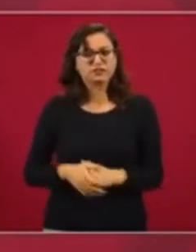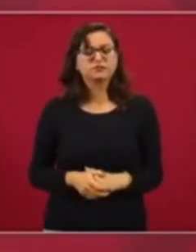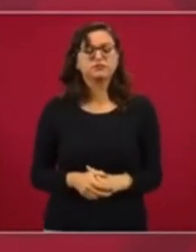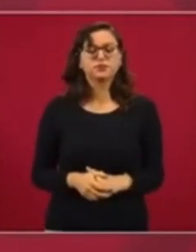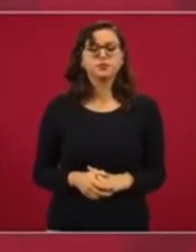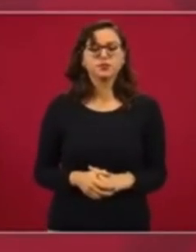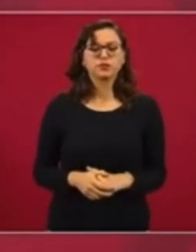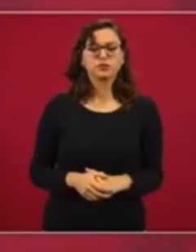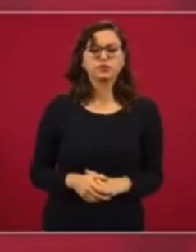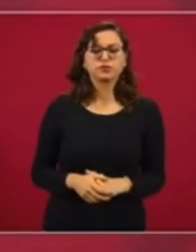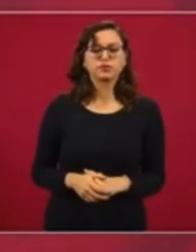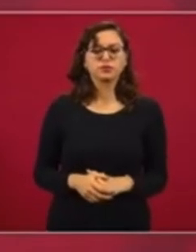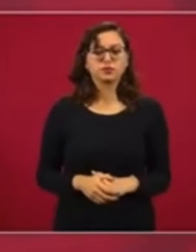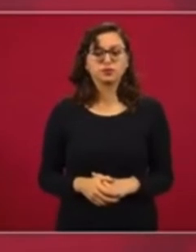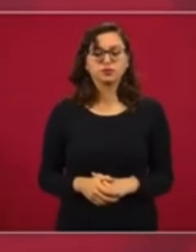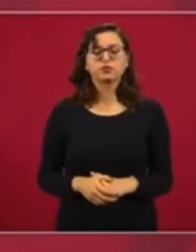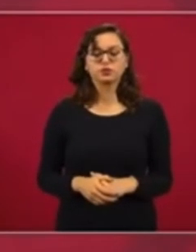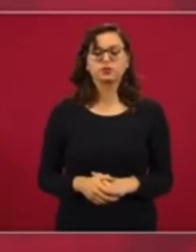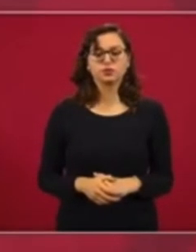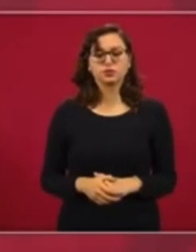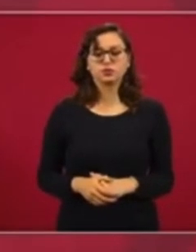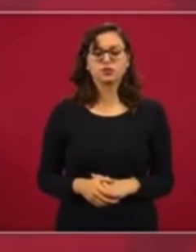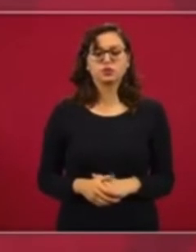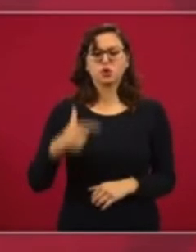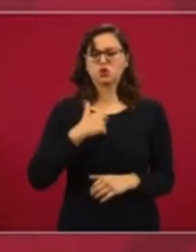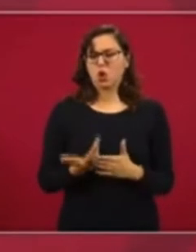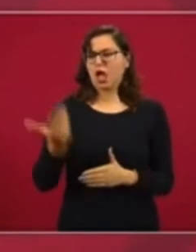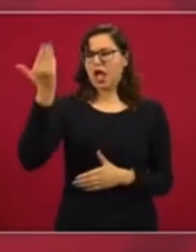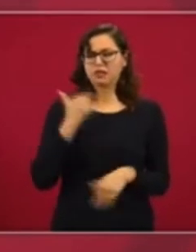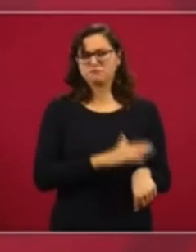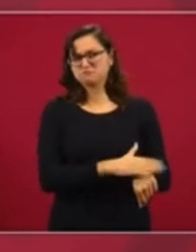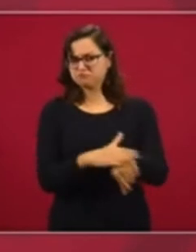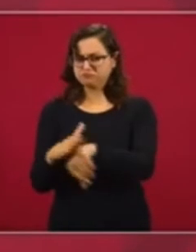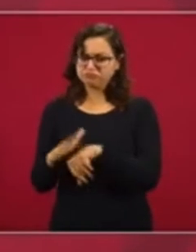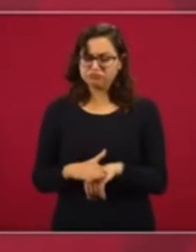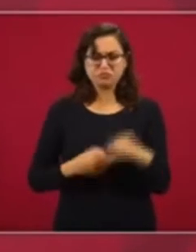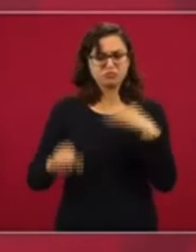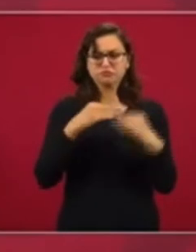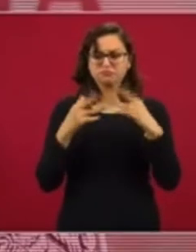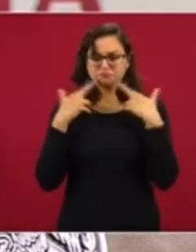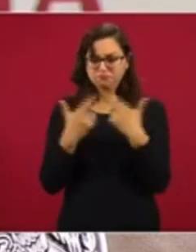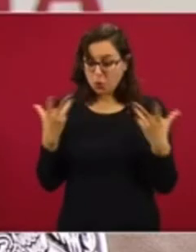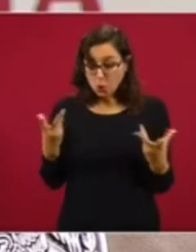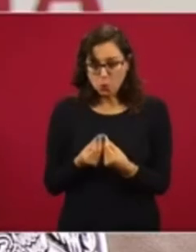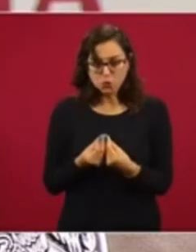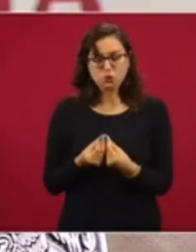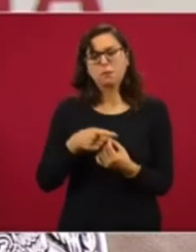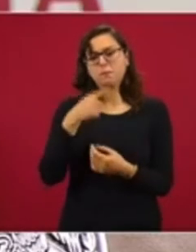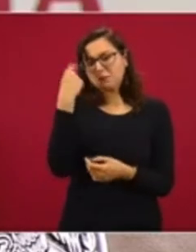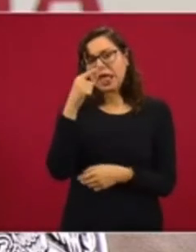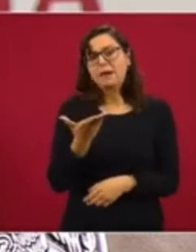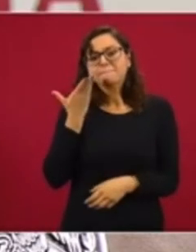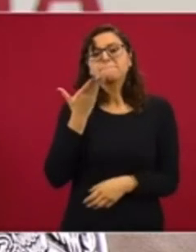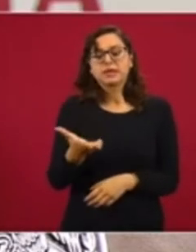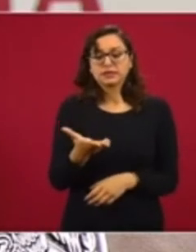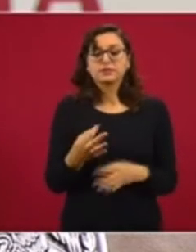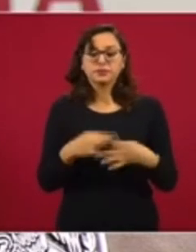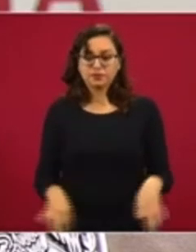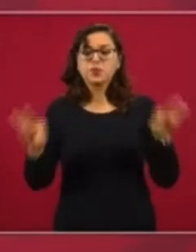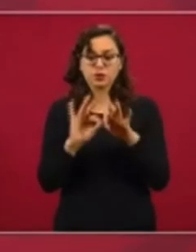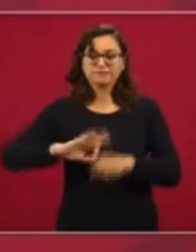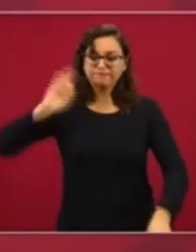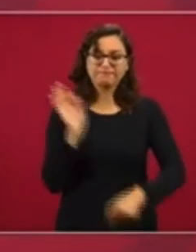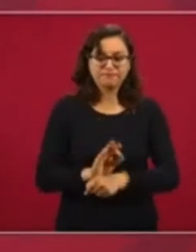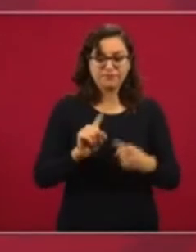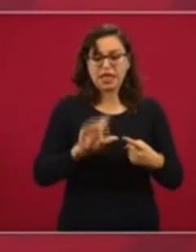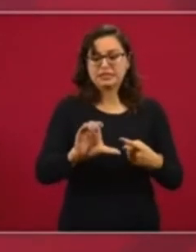Desde hace algún tiempo nos reunimos, les pedí a todos que nos ayudaran para fortalecer a la Comisión